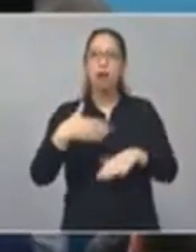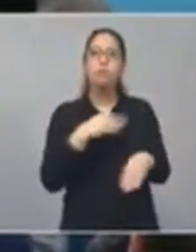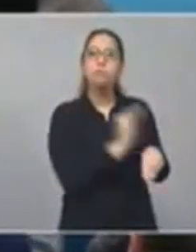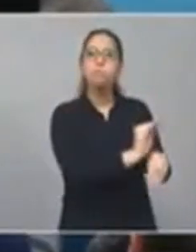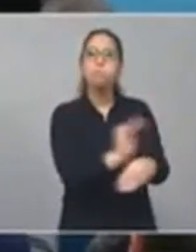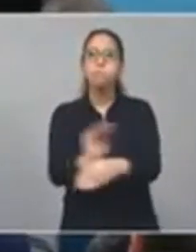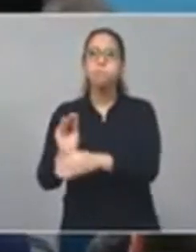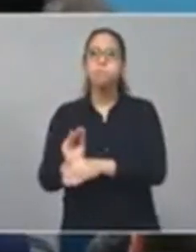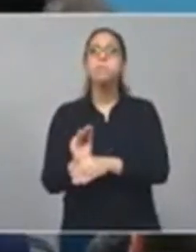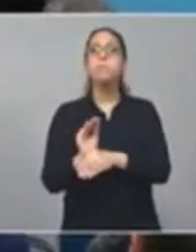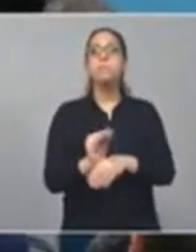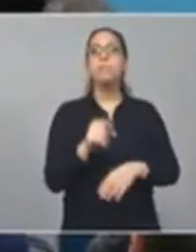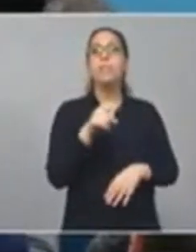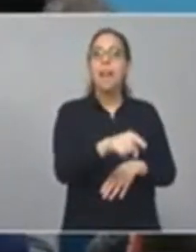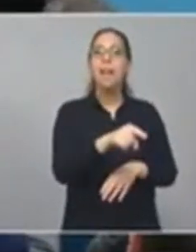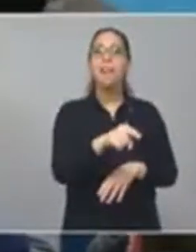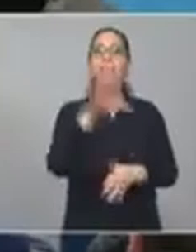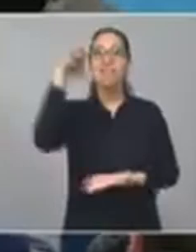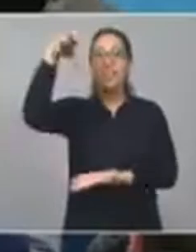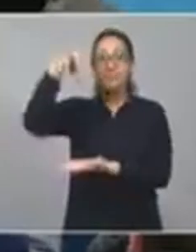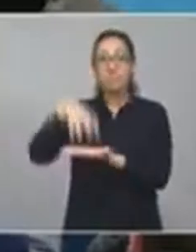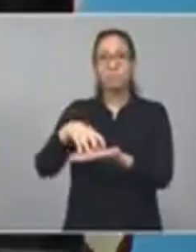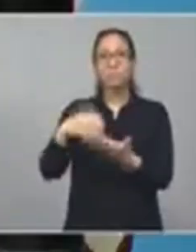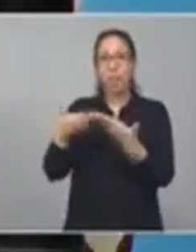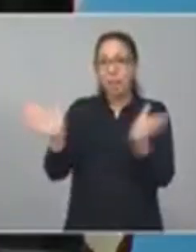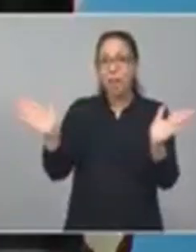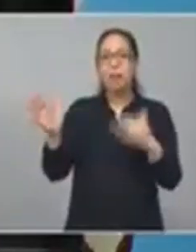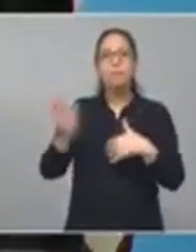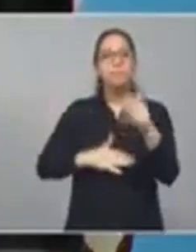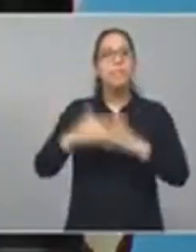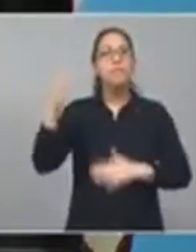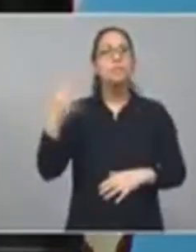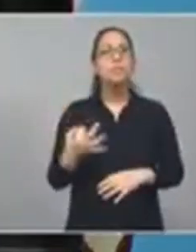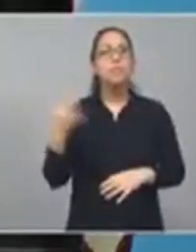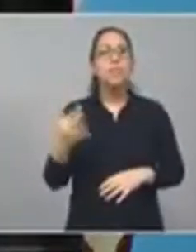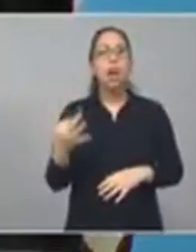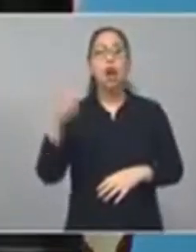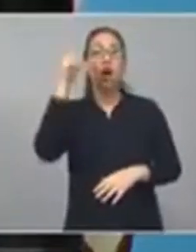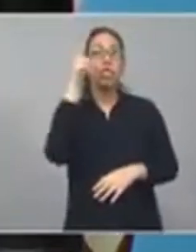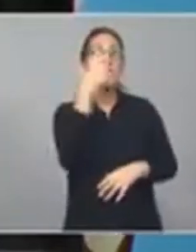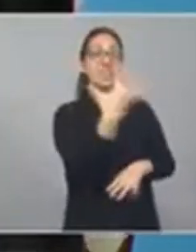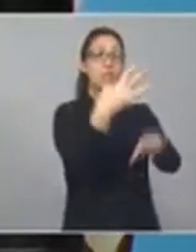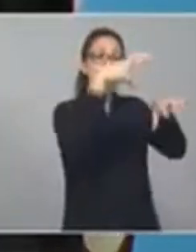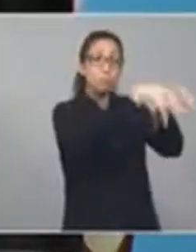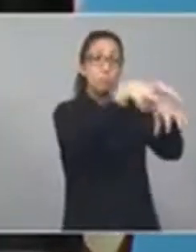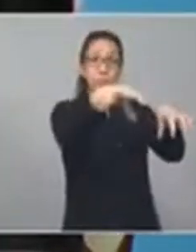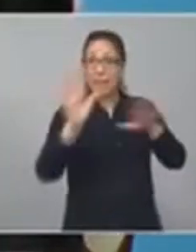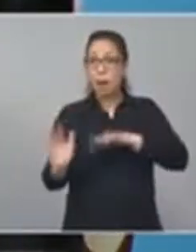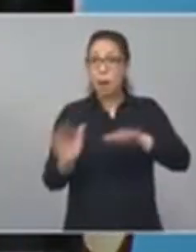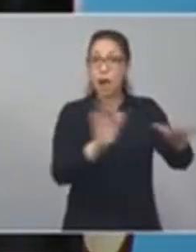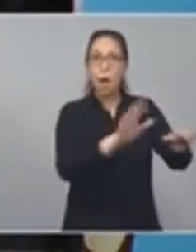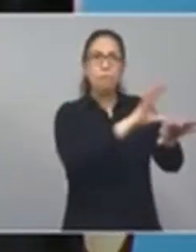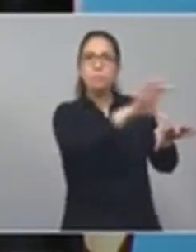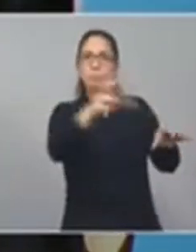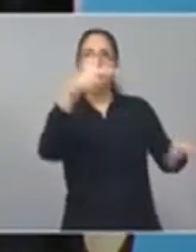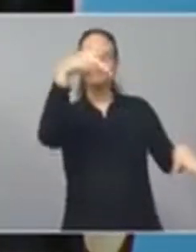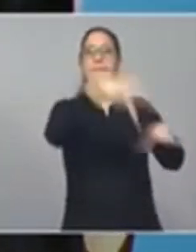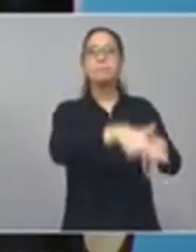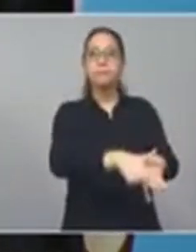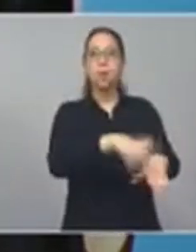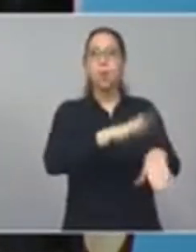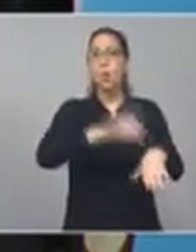y esta es una obra especial porque tenemos 85 paradas por el gobierno nacional, hoy